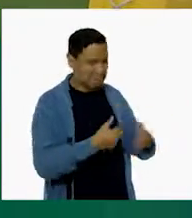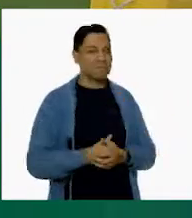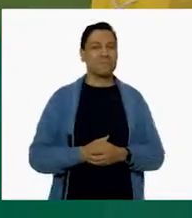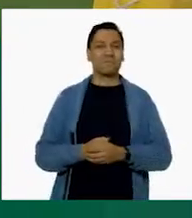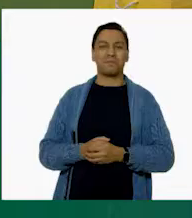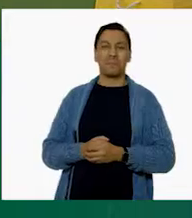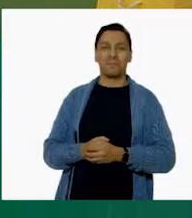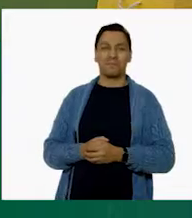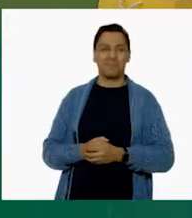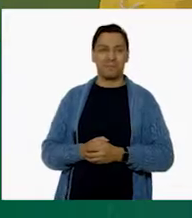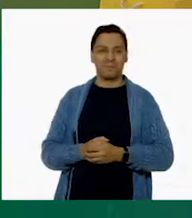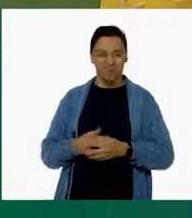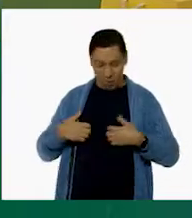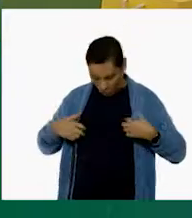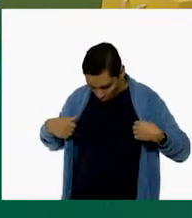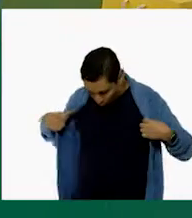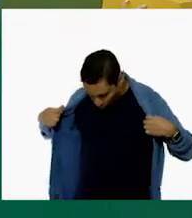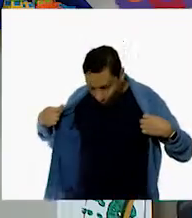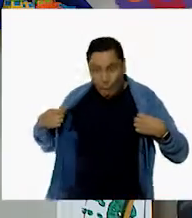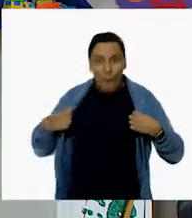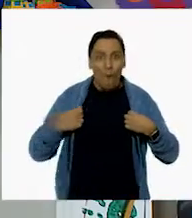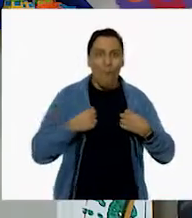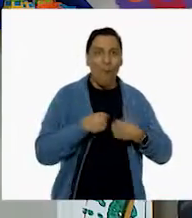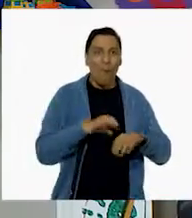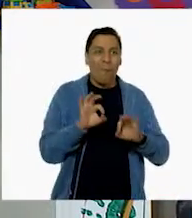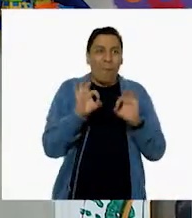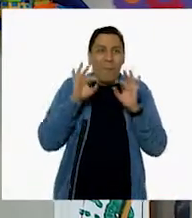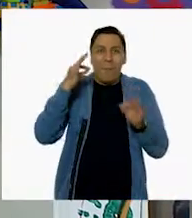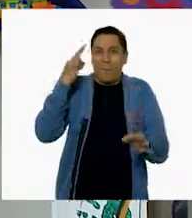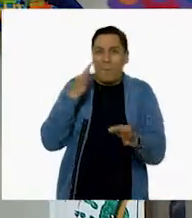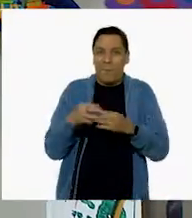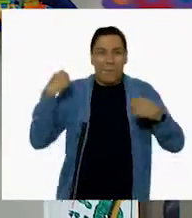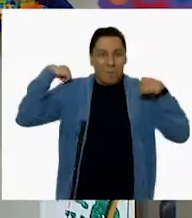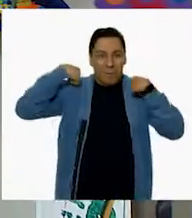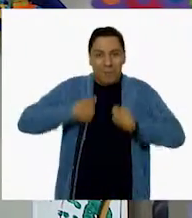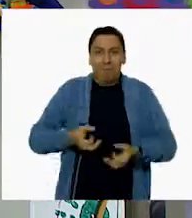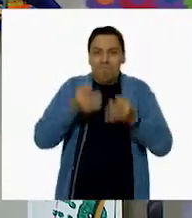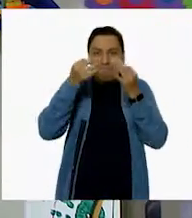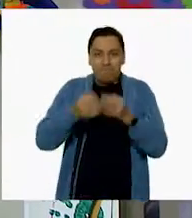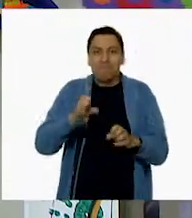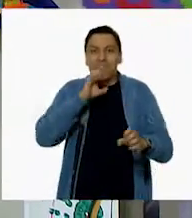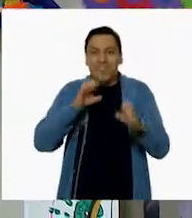Gloria? Está padrísimo. Es de reportero oficial. es. A ver, aquí. Y mientras.